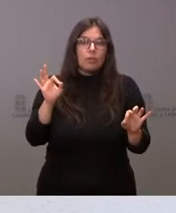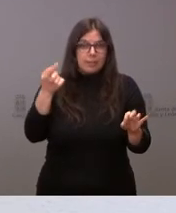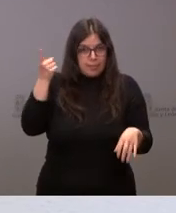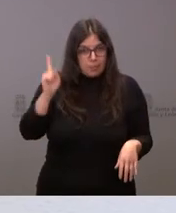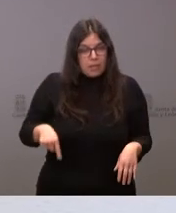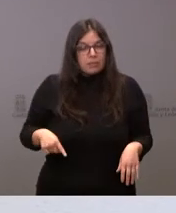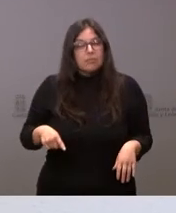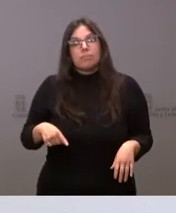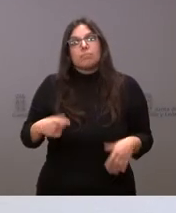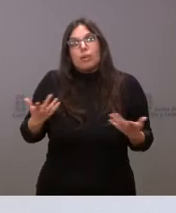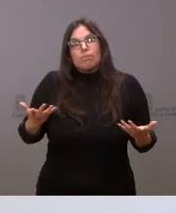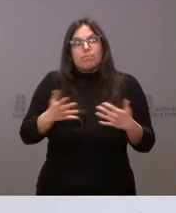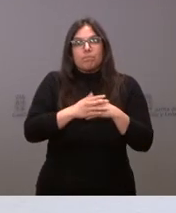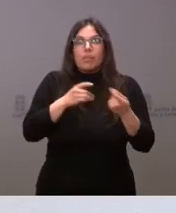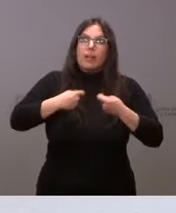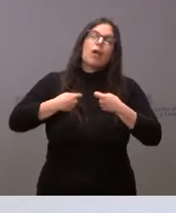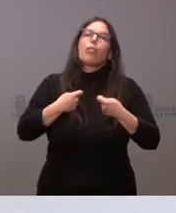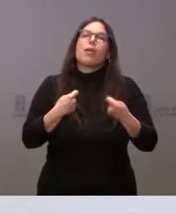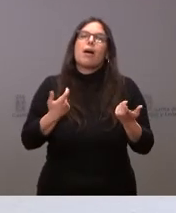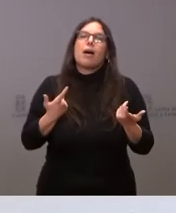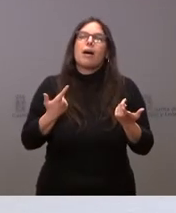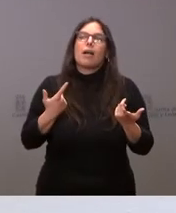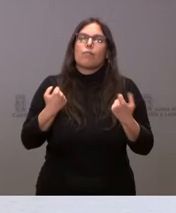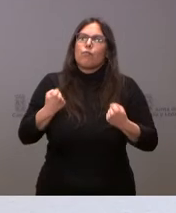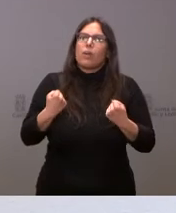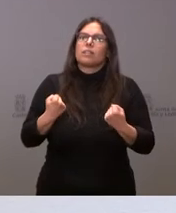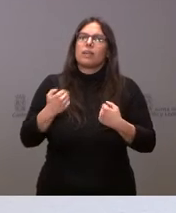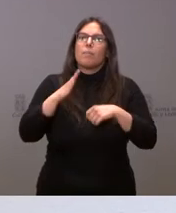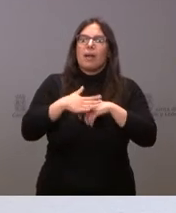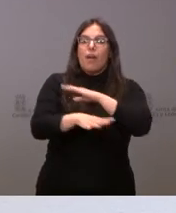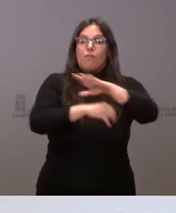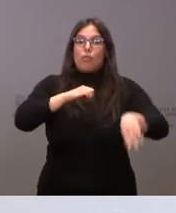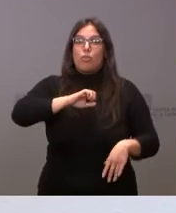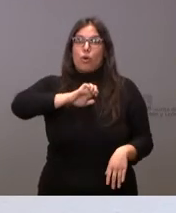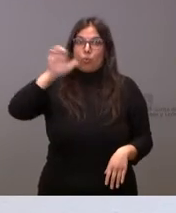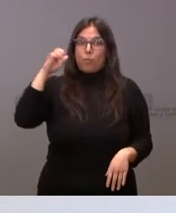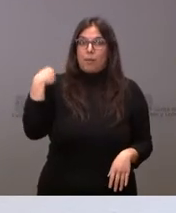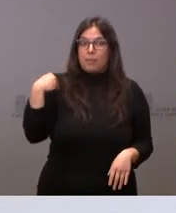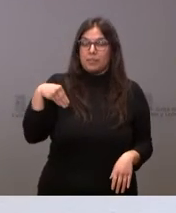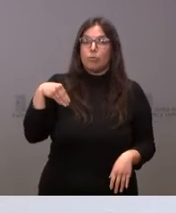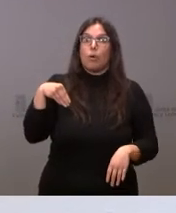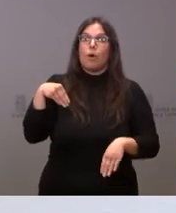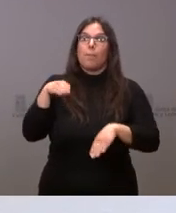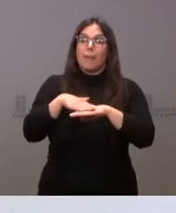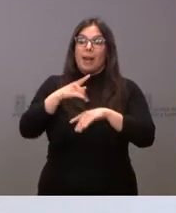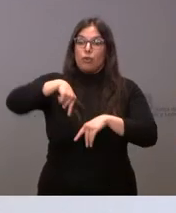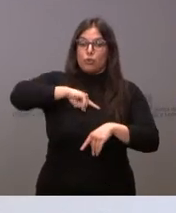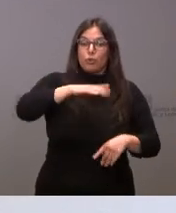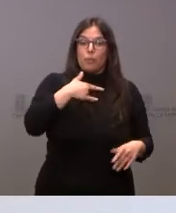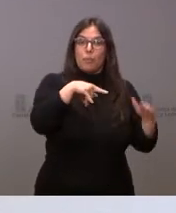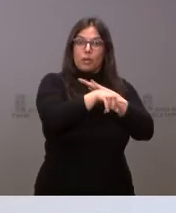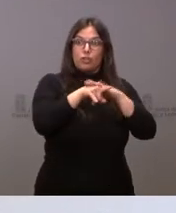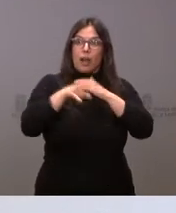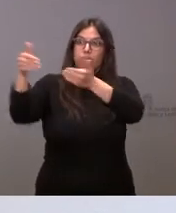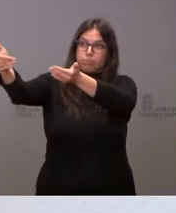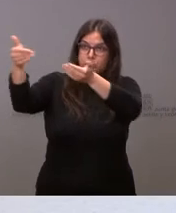también, bueno, pues negociar con fortaleza esos fondos que para la gestión de la integración